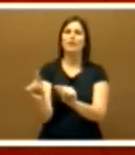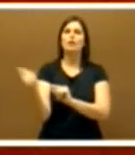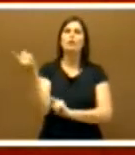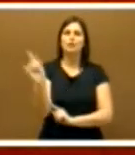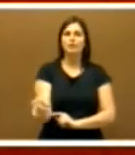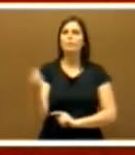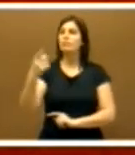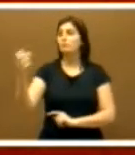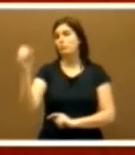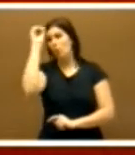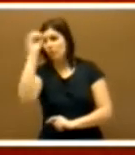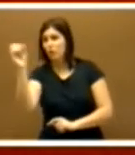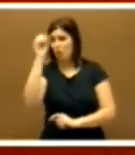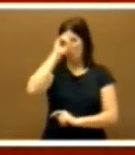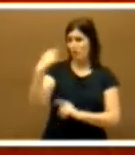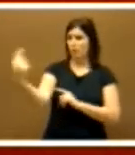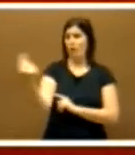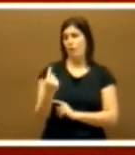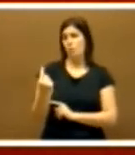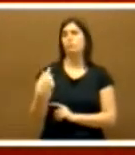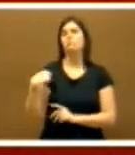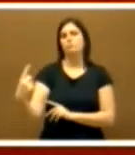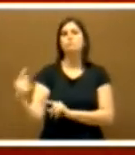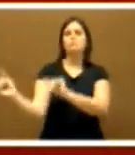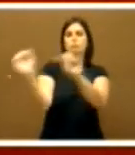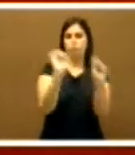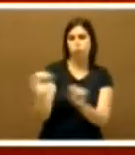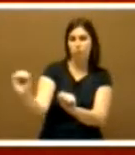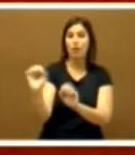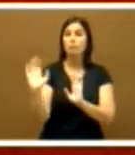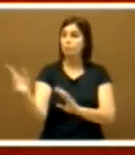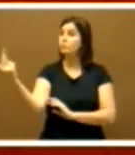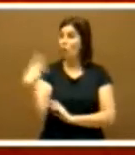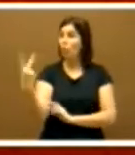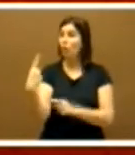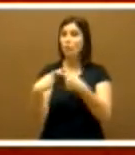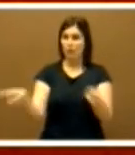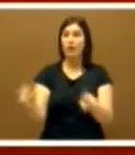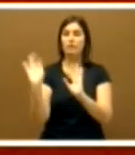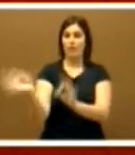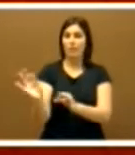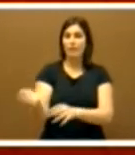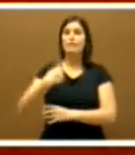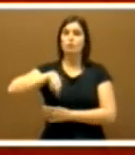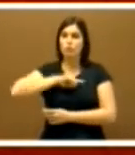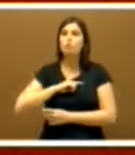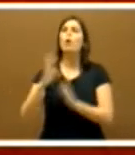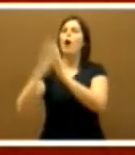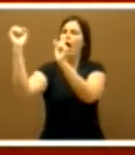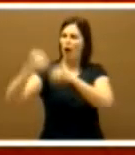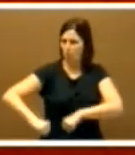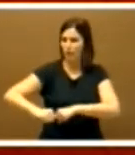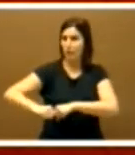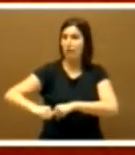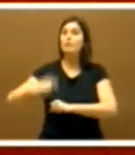defendido cada una de nuestras posiciones. Y, aunque somos diferentes, hemos llegado a acuerdos y,